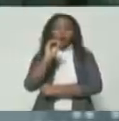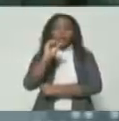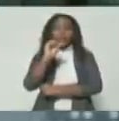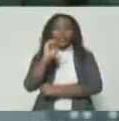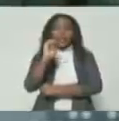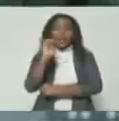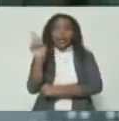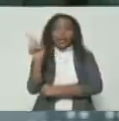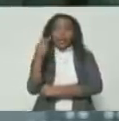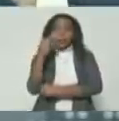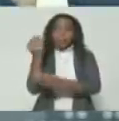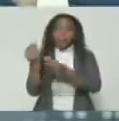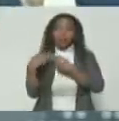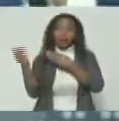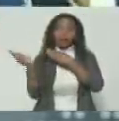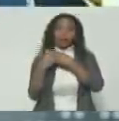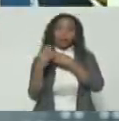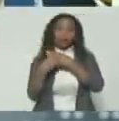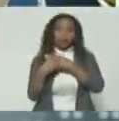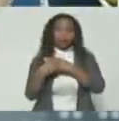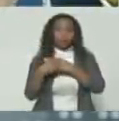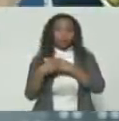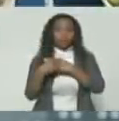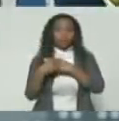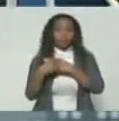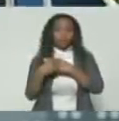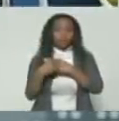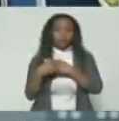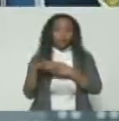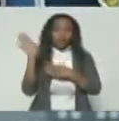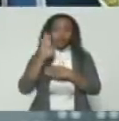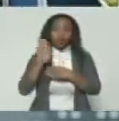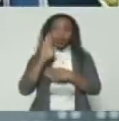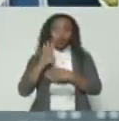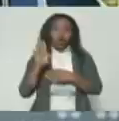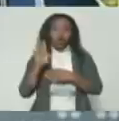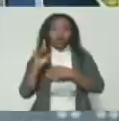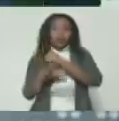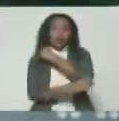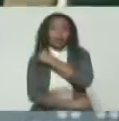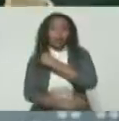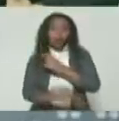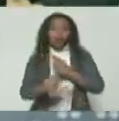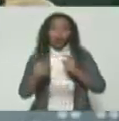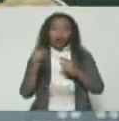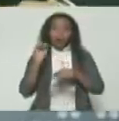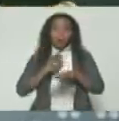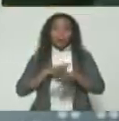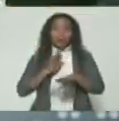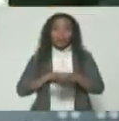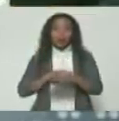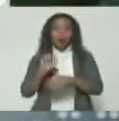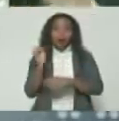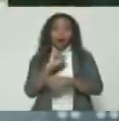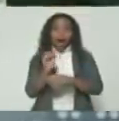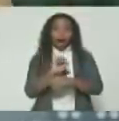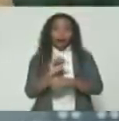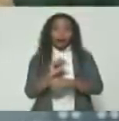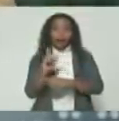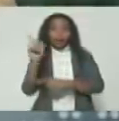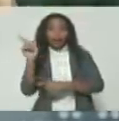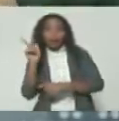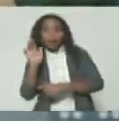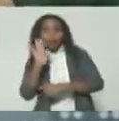que me dio una alerta. La irregularidad que estaban ocurriendo con las alcabalas, producto de la